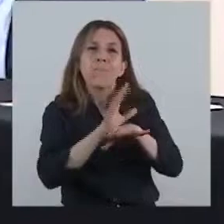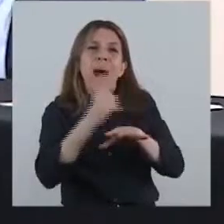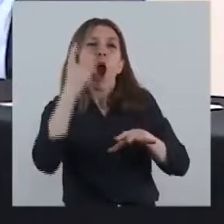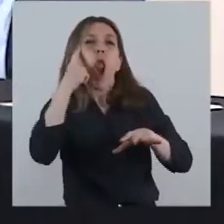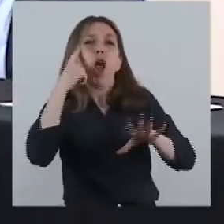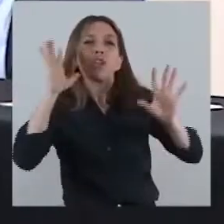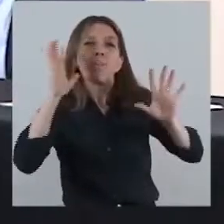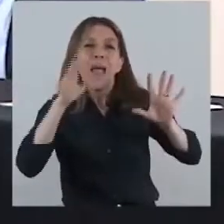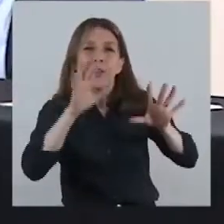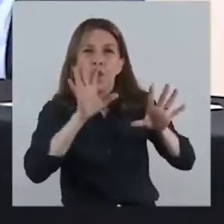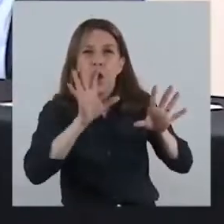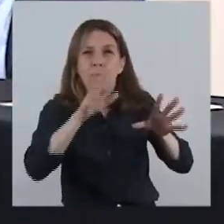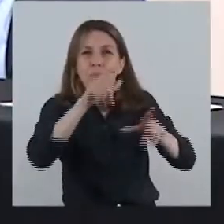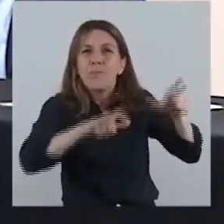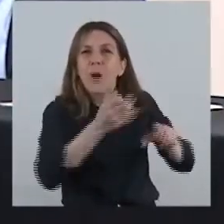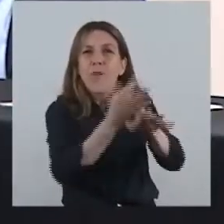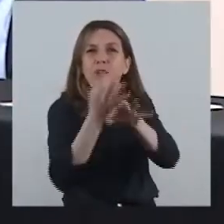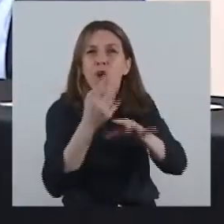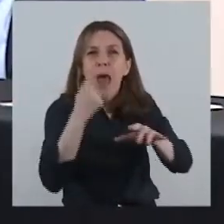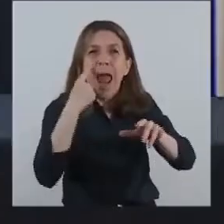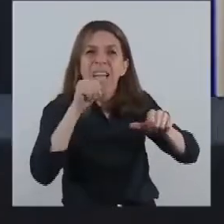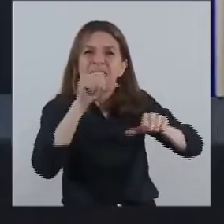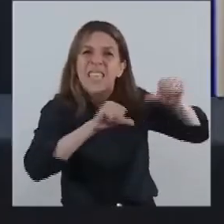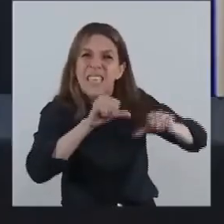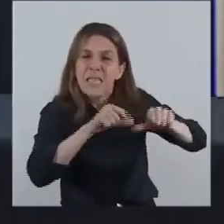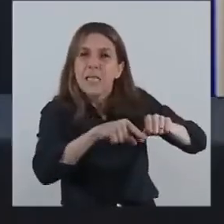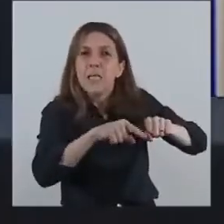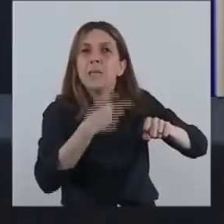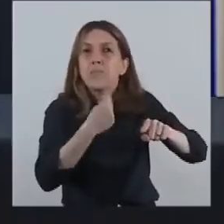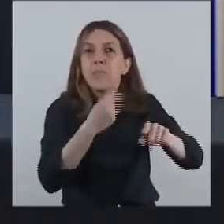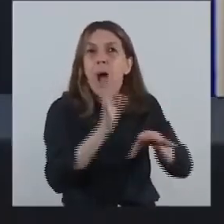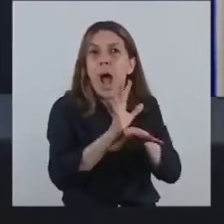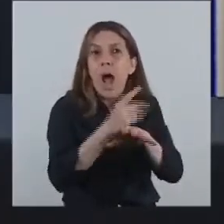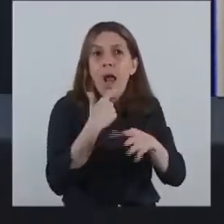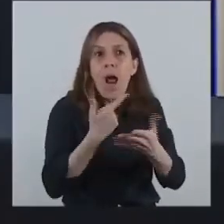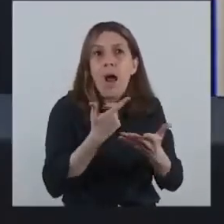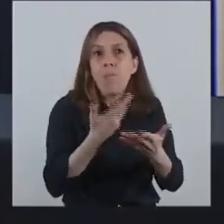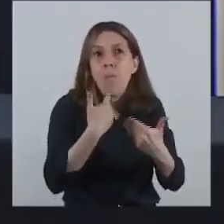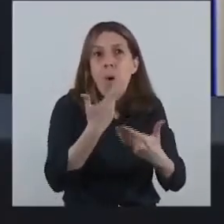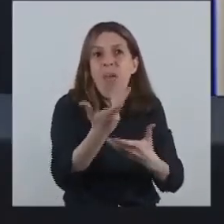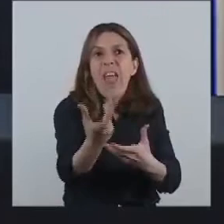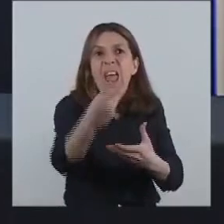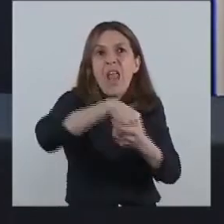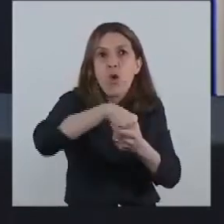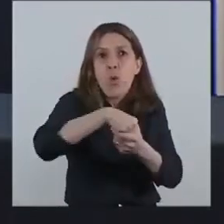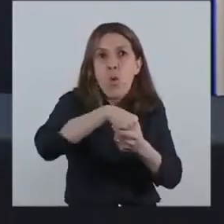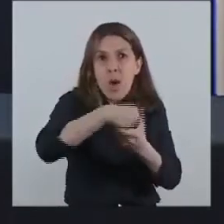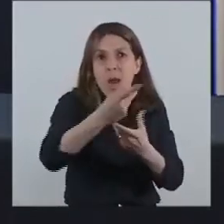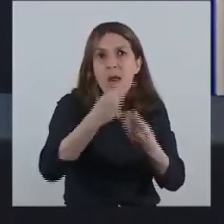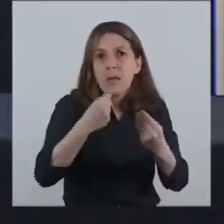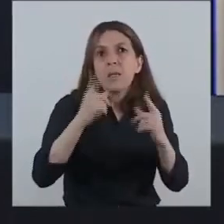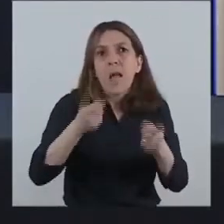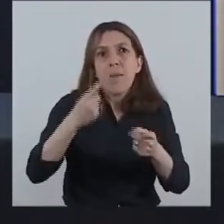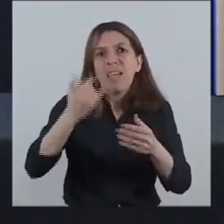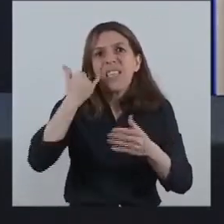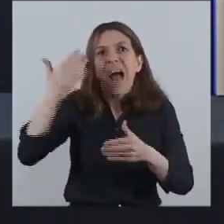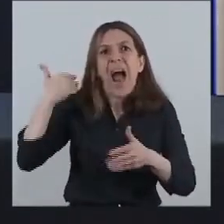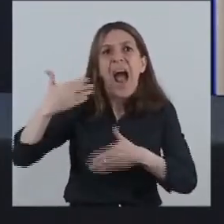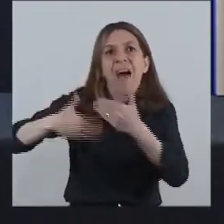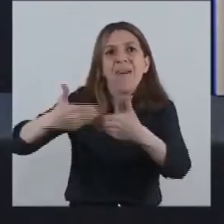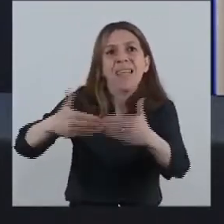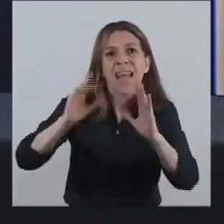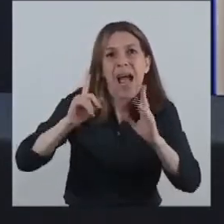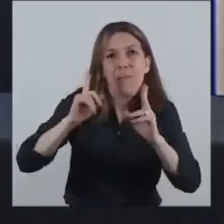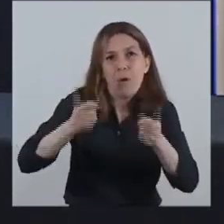economía para poder sostener un proceso de desarrollo inclusivo y se ha venido avanzando en reglas de juego para el sector al mismo